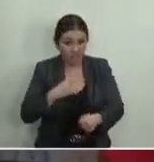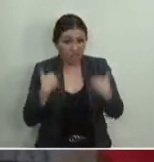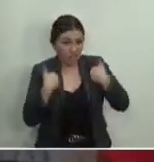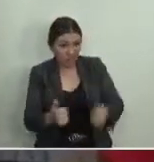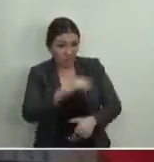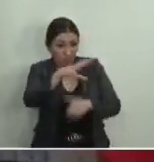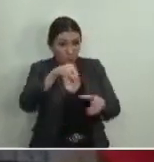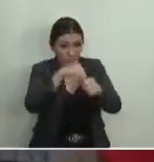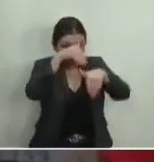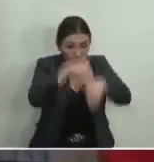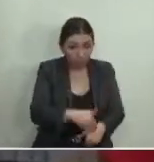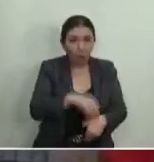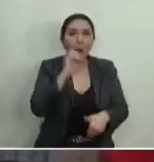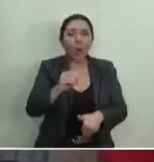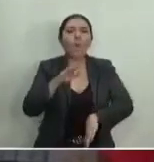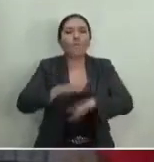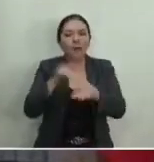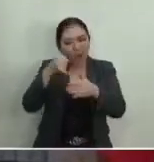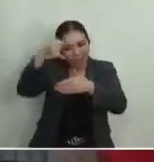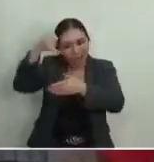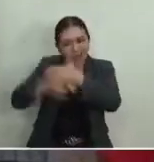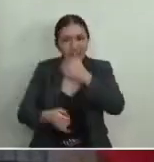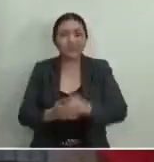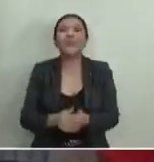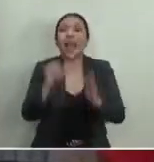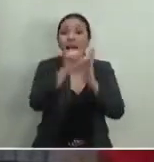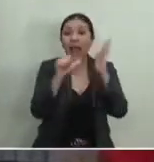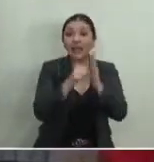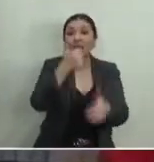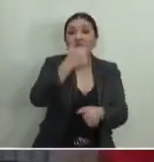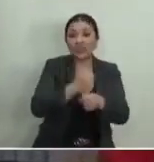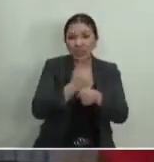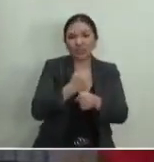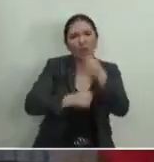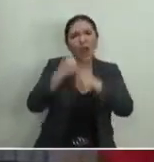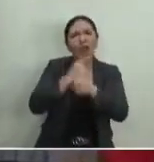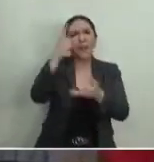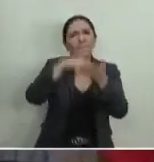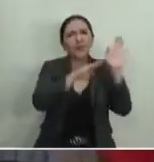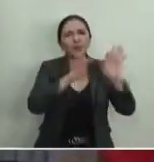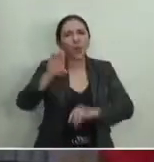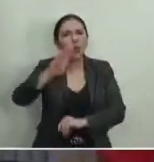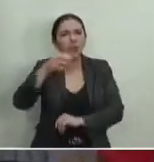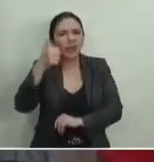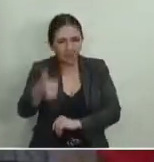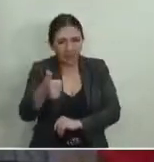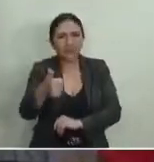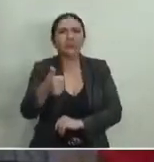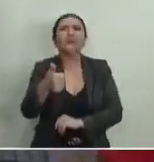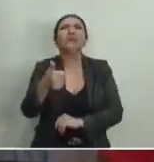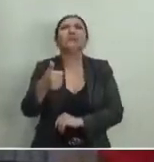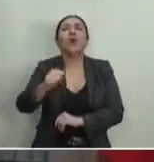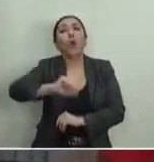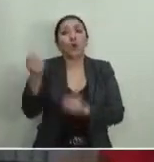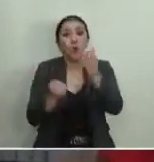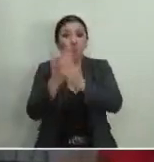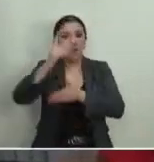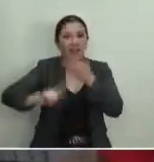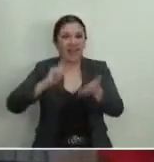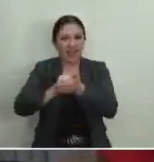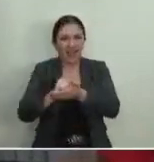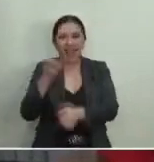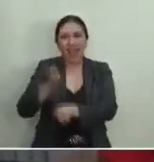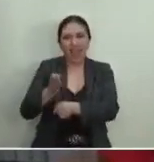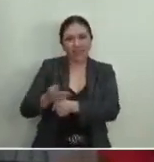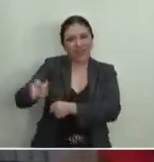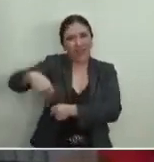El artículo 6º de la Ley General del Sistema de Medios de Impugnación de 1996 y de la nueva ley que ahorita